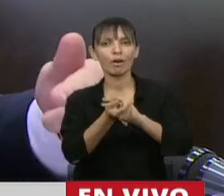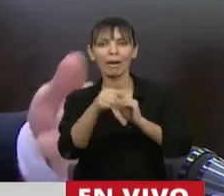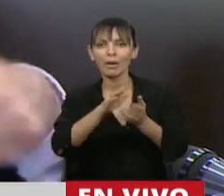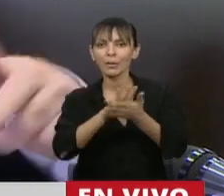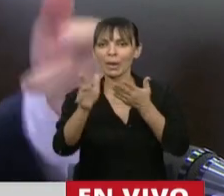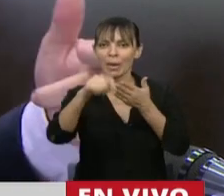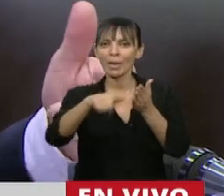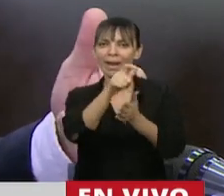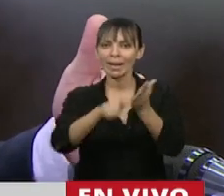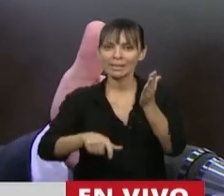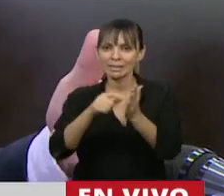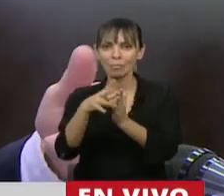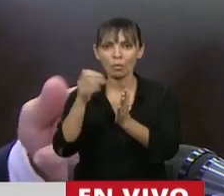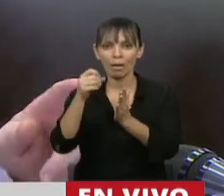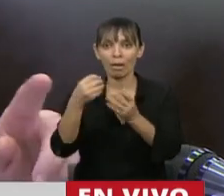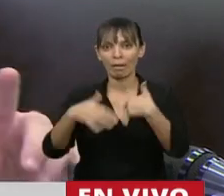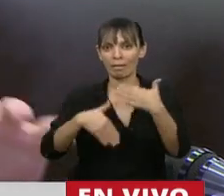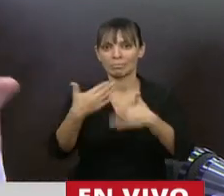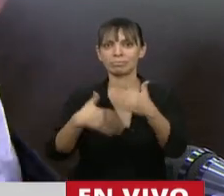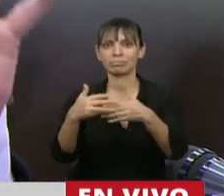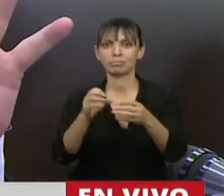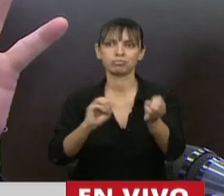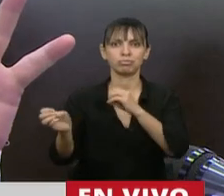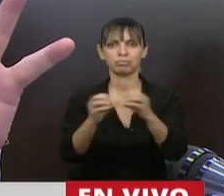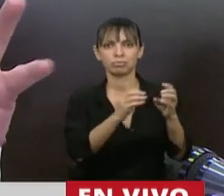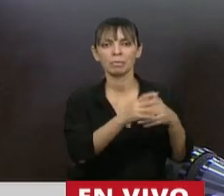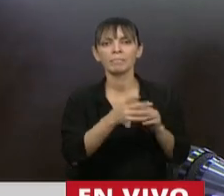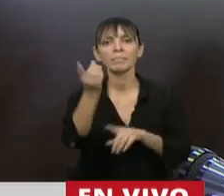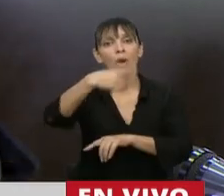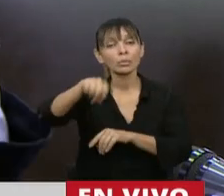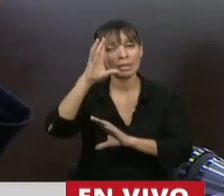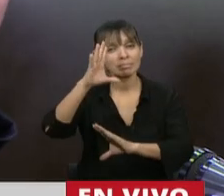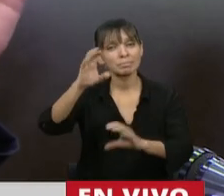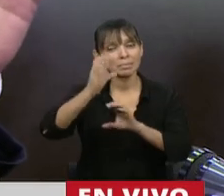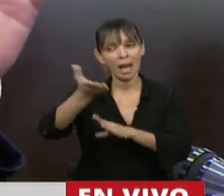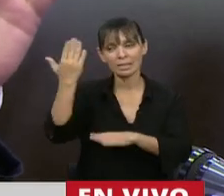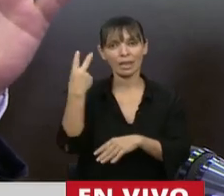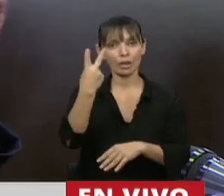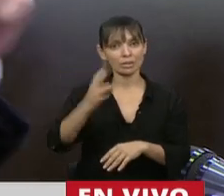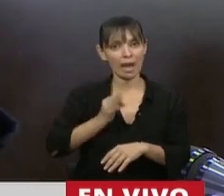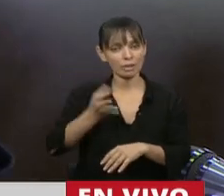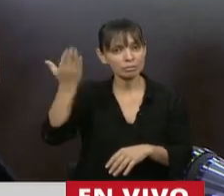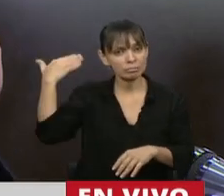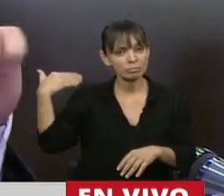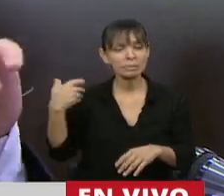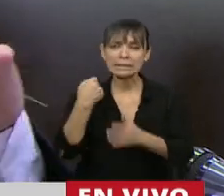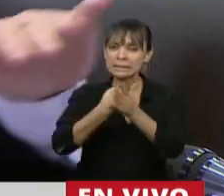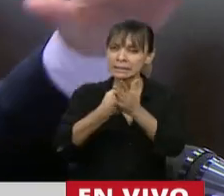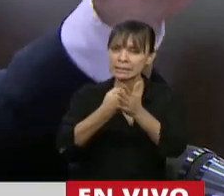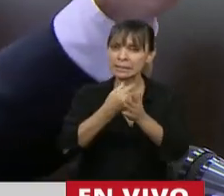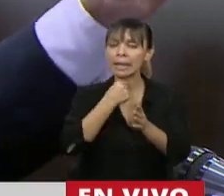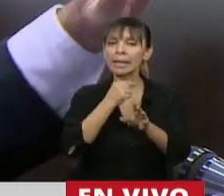tenga rápidamente circulación. Para aquel que tenga alguna memoria de lo que ocurrió hace dos años atrás cuando se intentaba